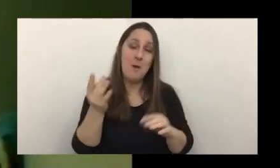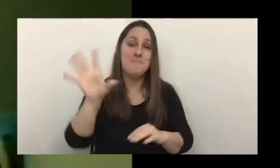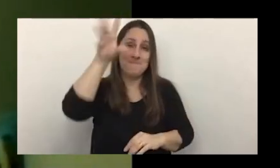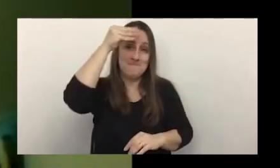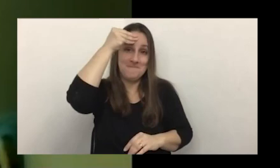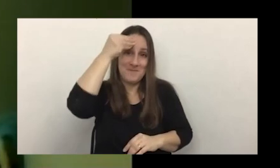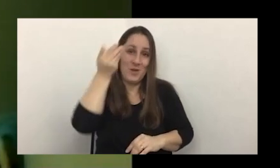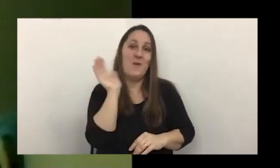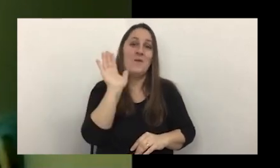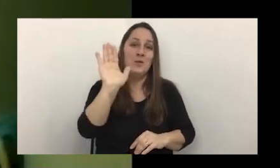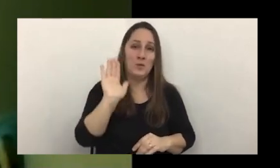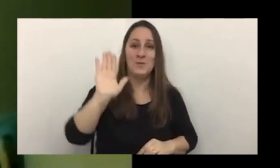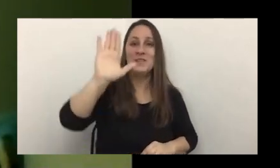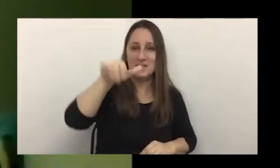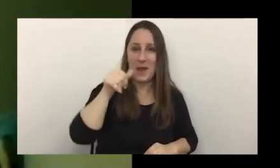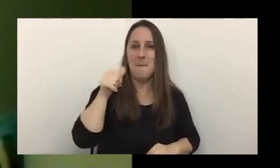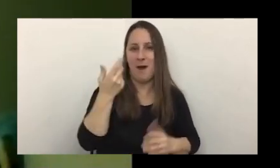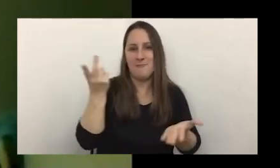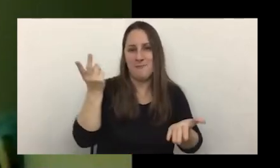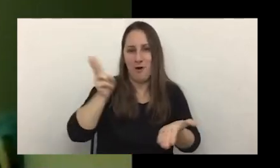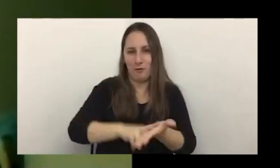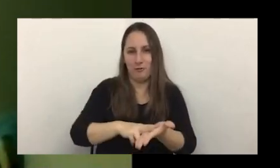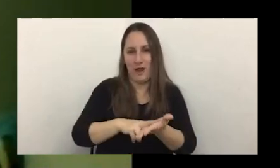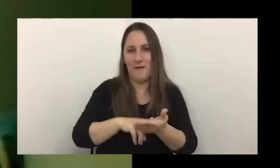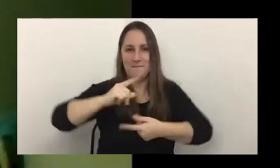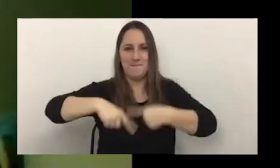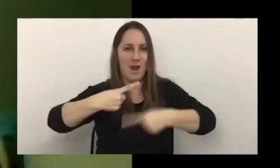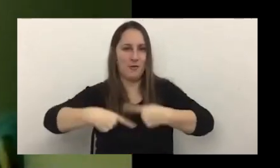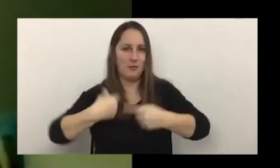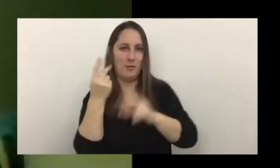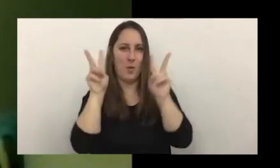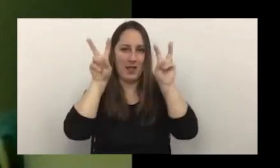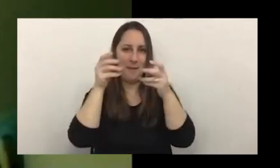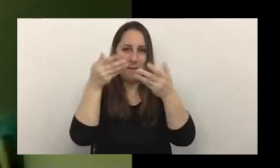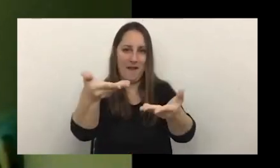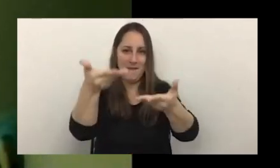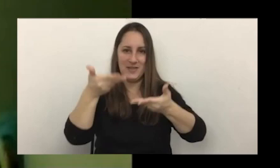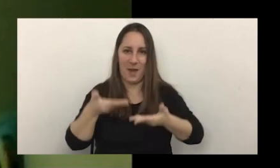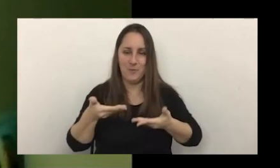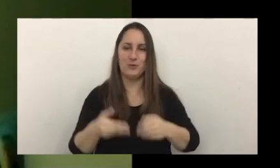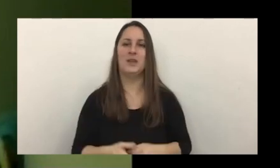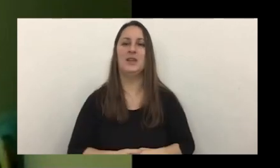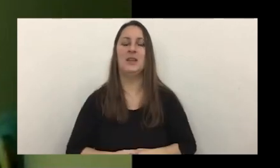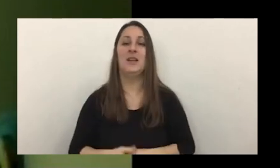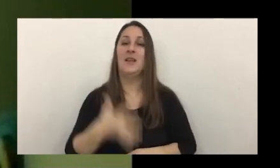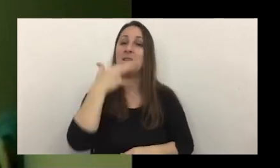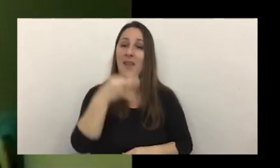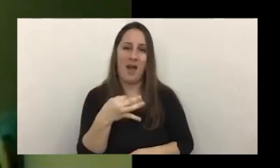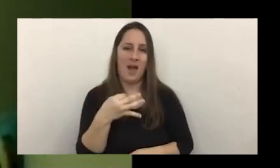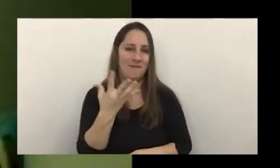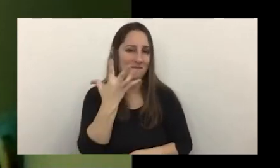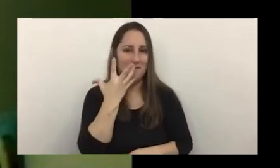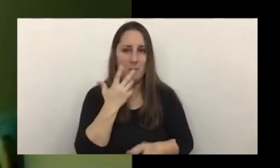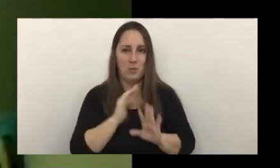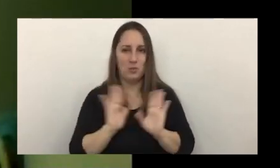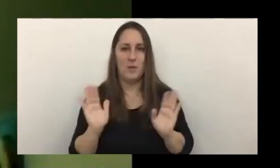y después seguro te vamos a convocar si nos permitís que te invitemos nuevamente la verdad que nos encantó así